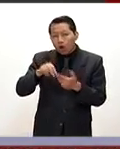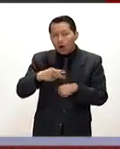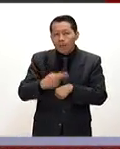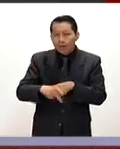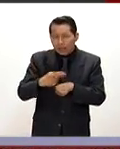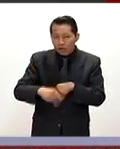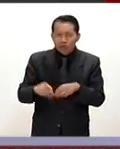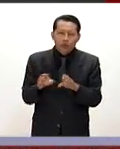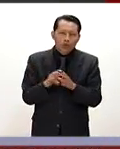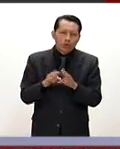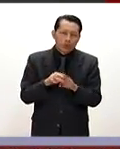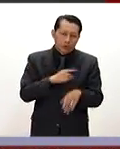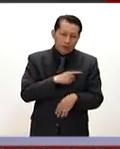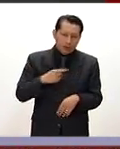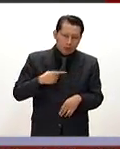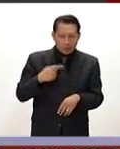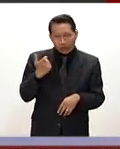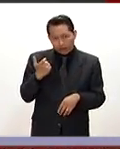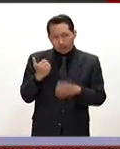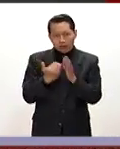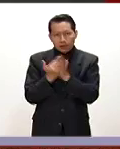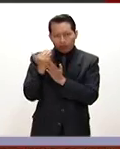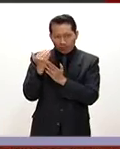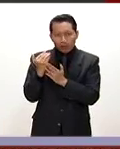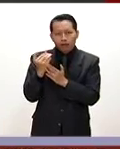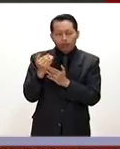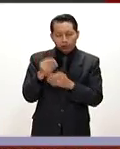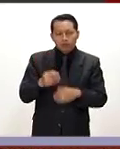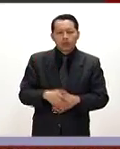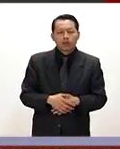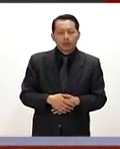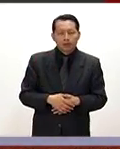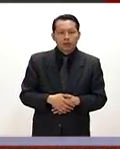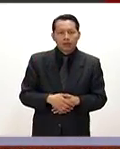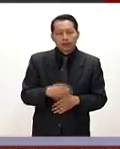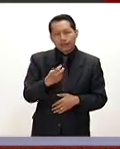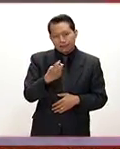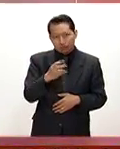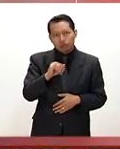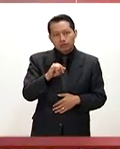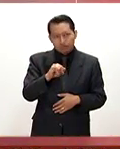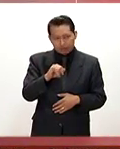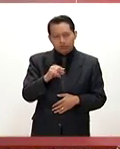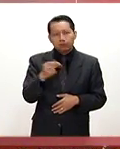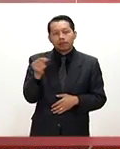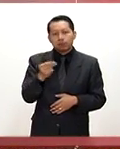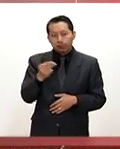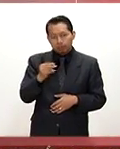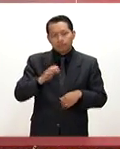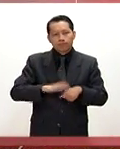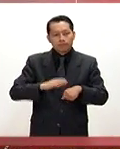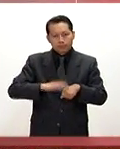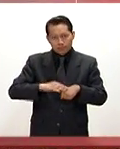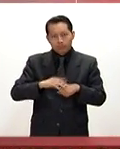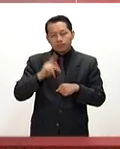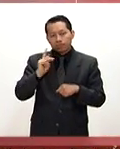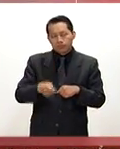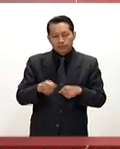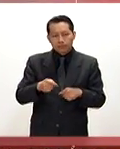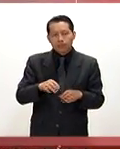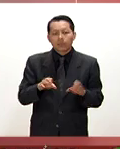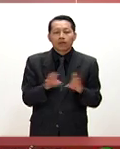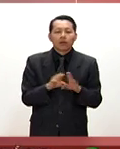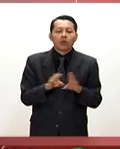el asunto de la deuda, ¿no? Que siga creciendo la deuda pública. Efectivamente, requeriríamos haberlo incrementado